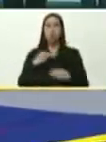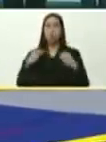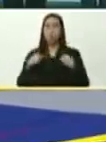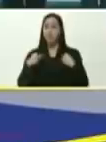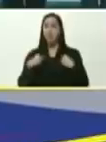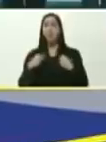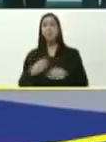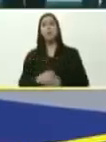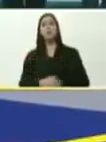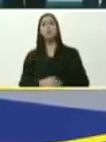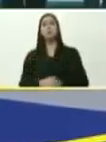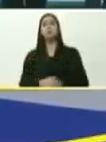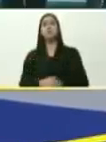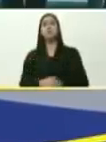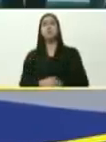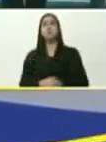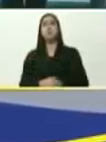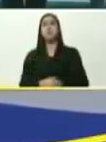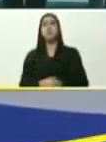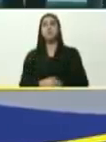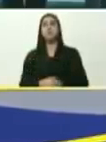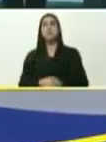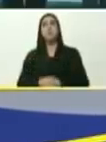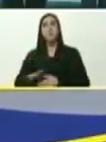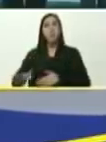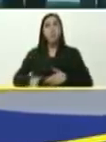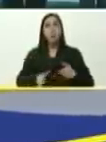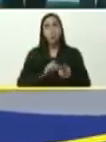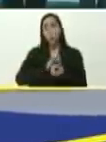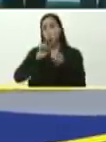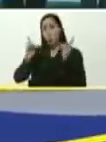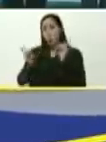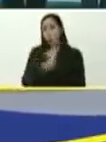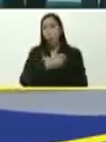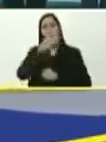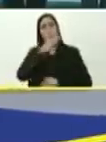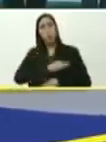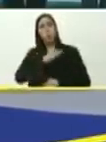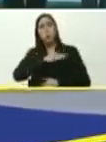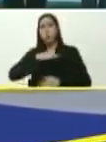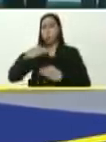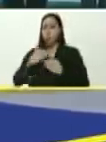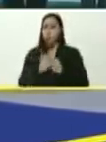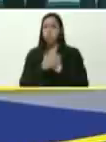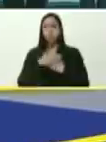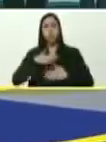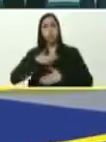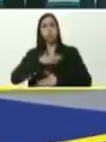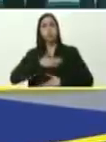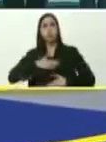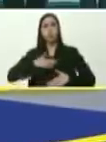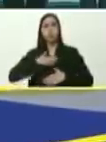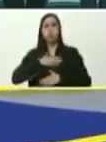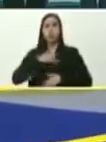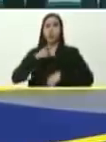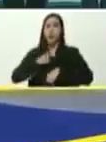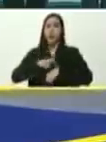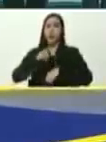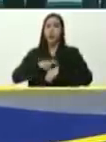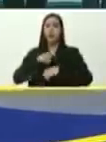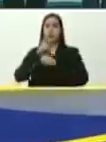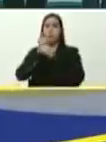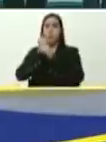viviendo, de la transición, al socialismo, humanamente, gratificante, la etapa, de la